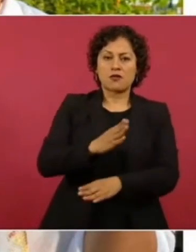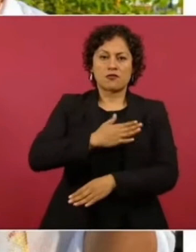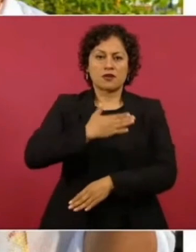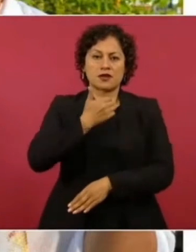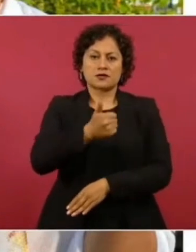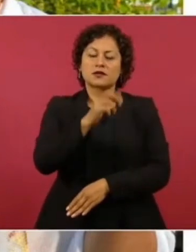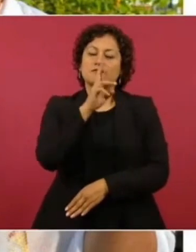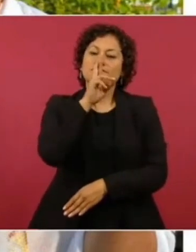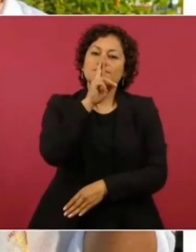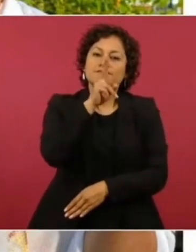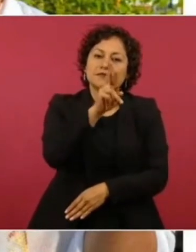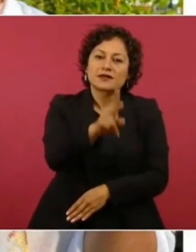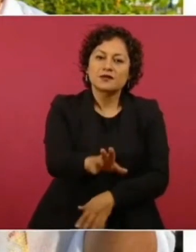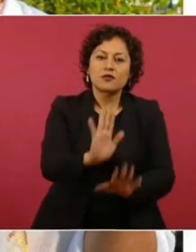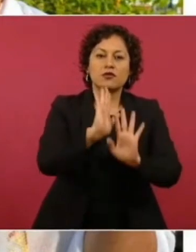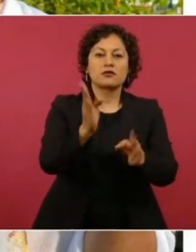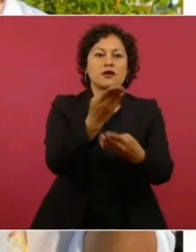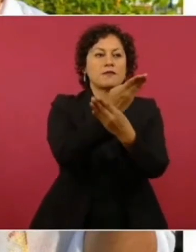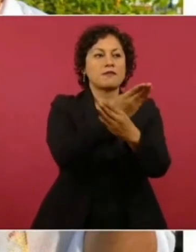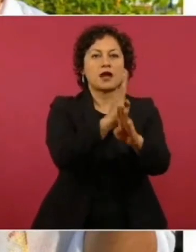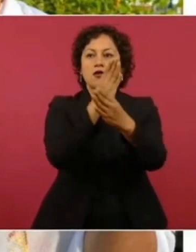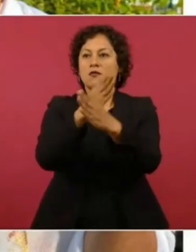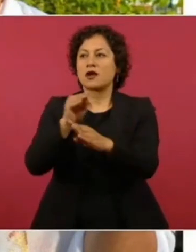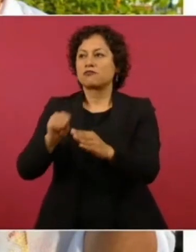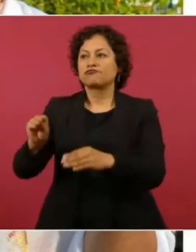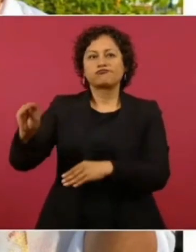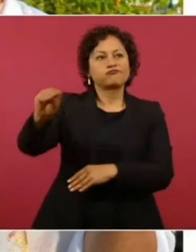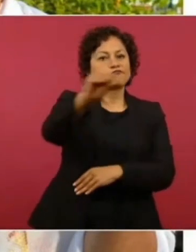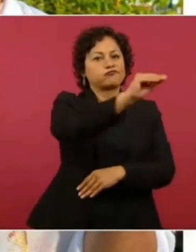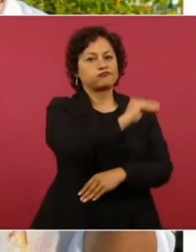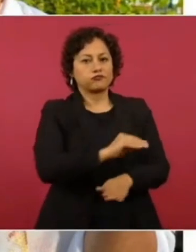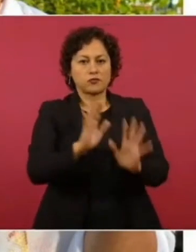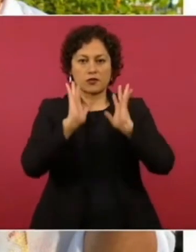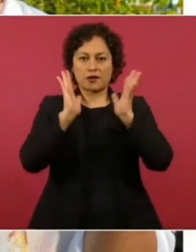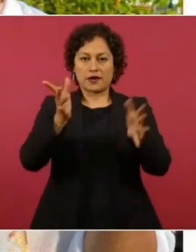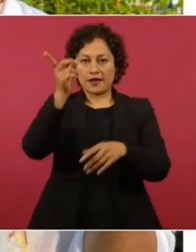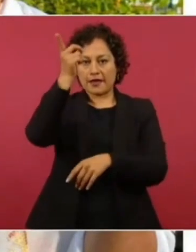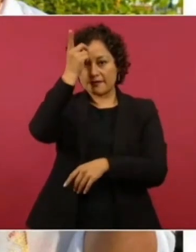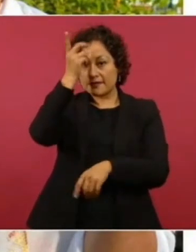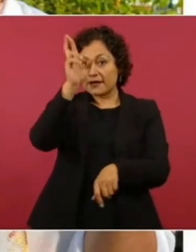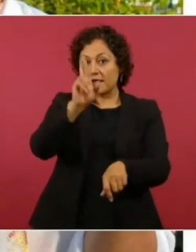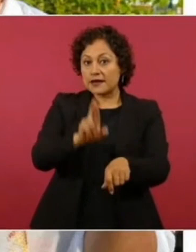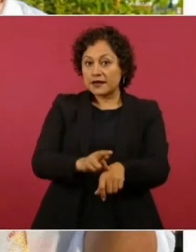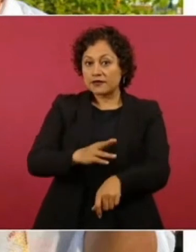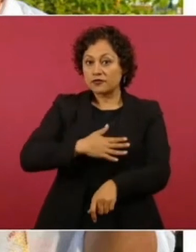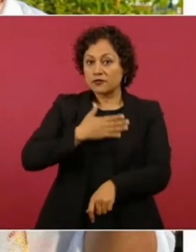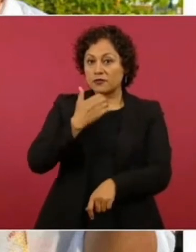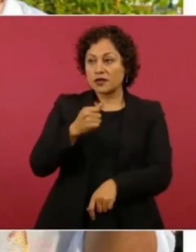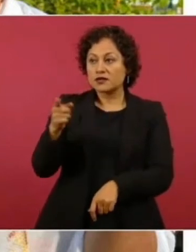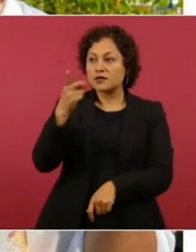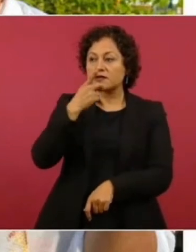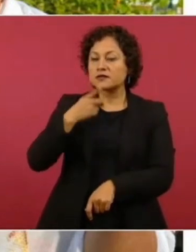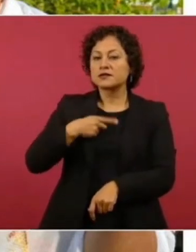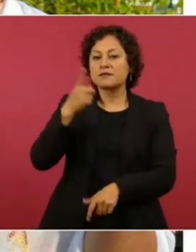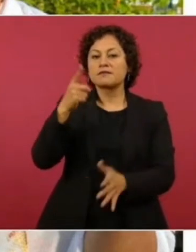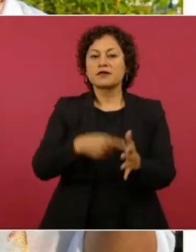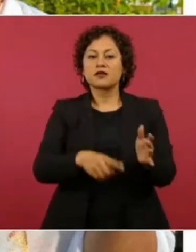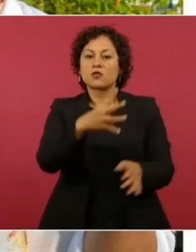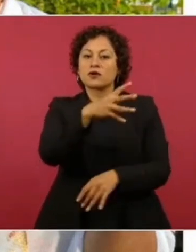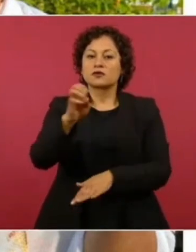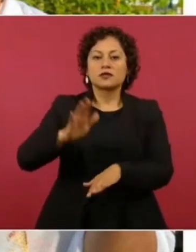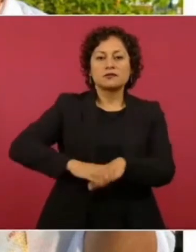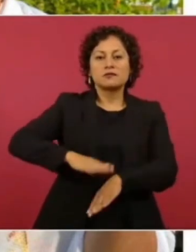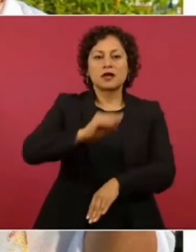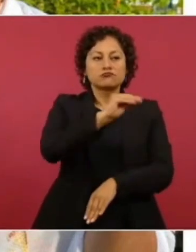Cada día se abren más sucursales. El director nos informa al día de ayer que ya supera las 1.400 de tal manera que